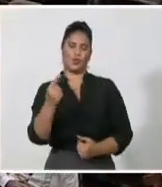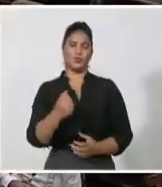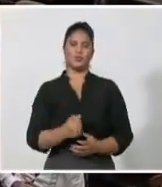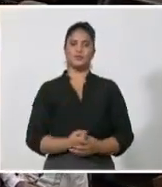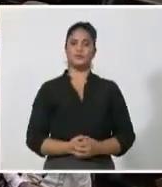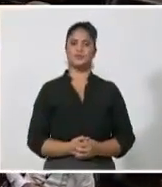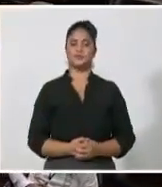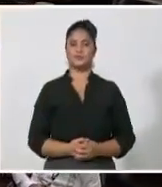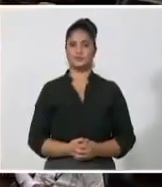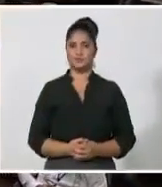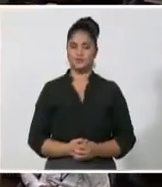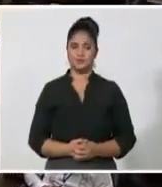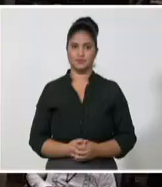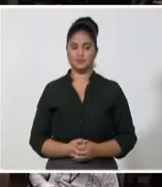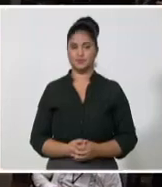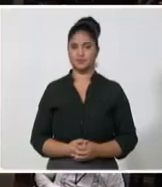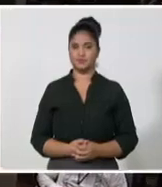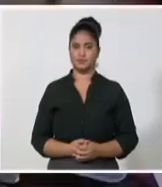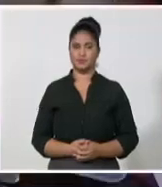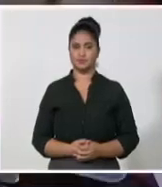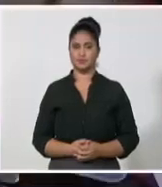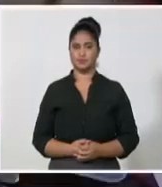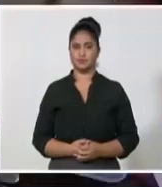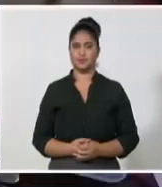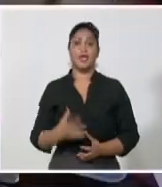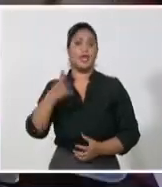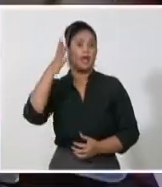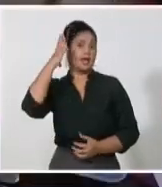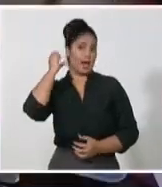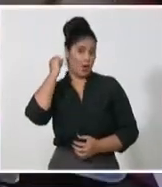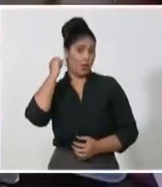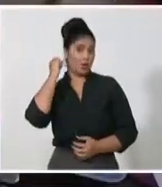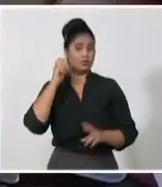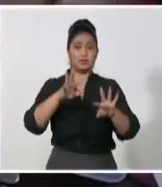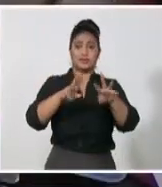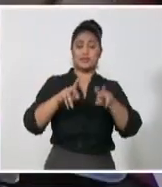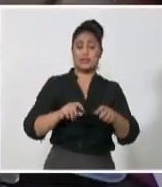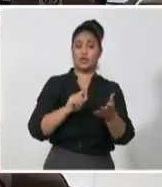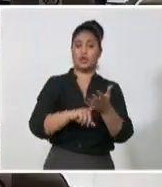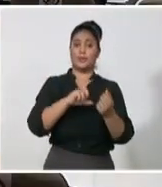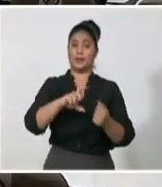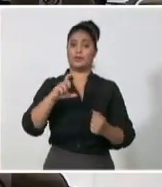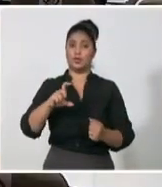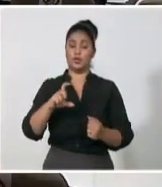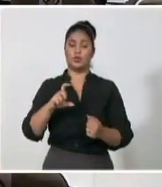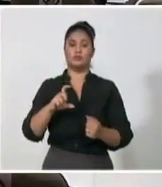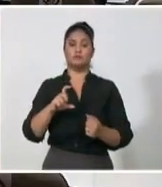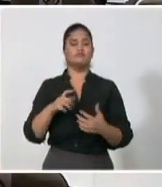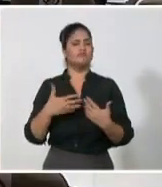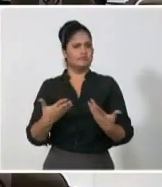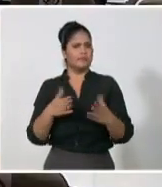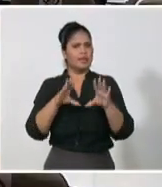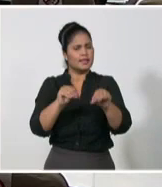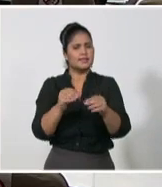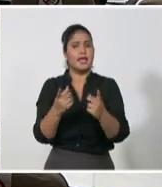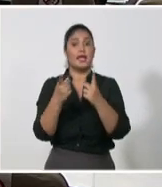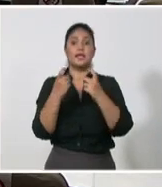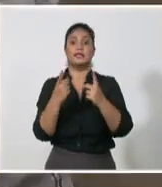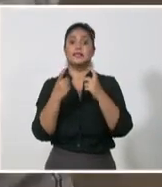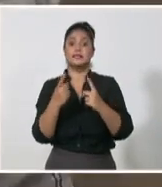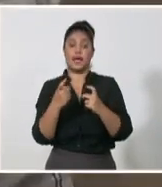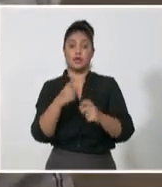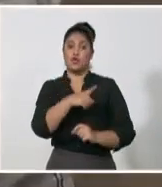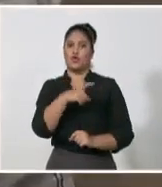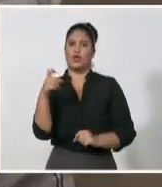real cambio en la empresa estatal socialista al que hallamos Raúl en el informe central fue analizado en profundidad, pues es necesario que en el menor tiempo